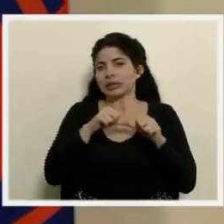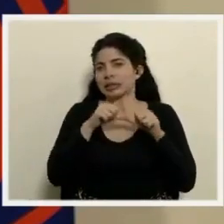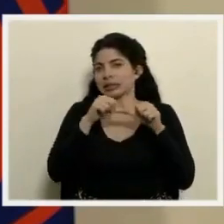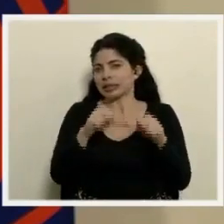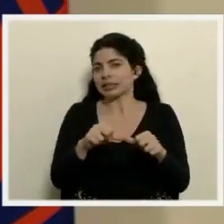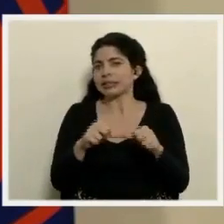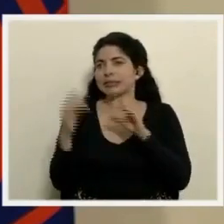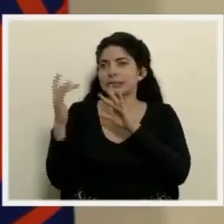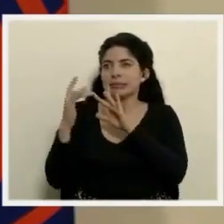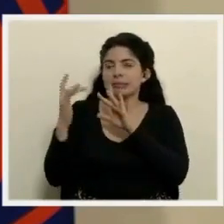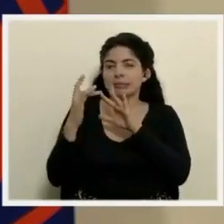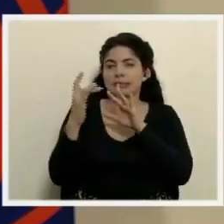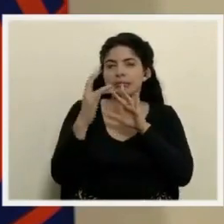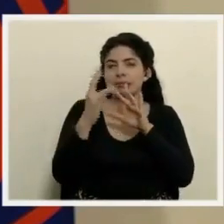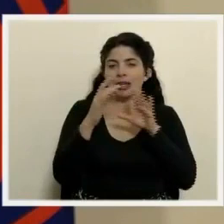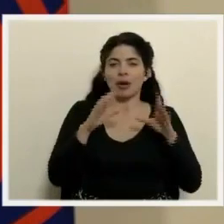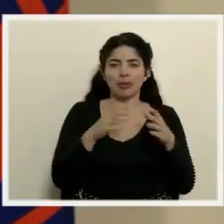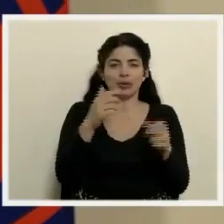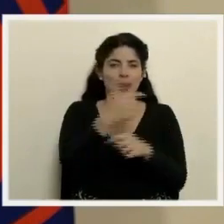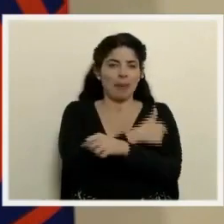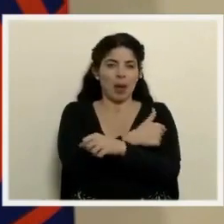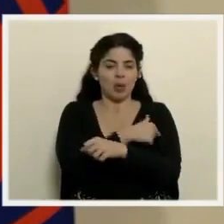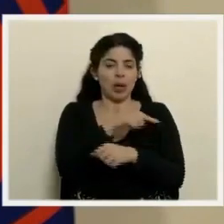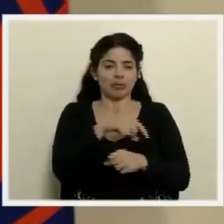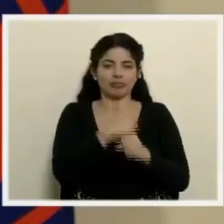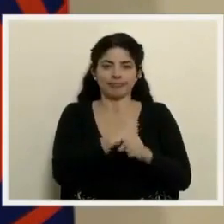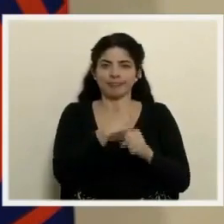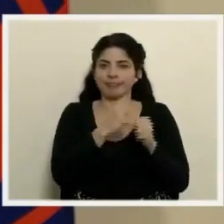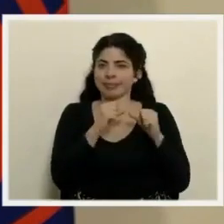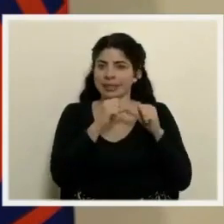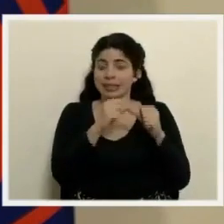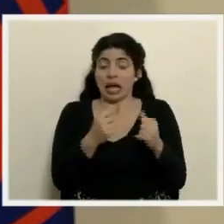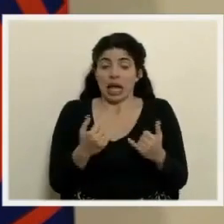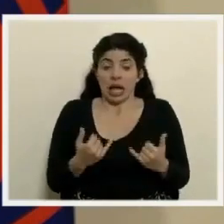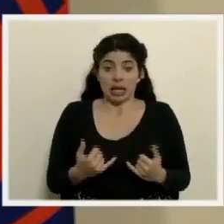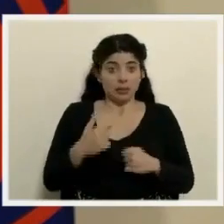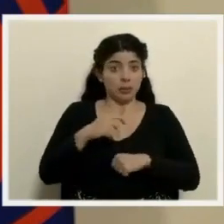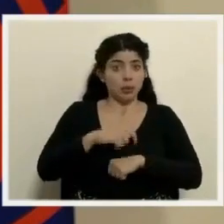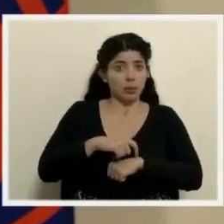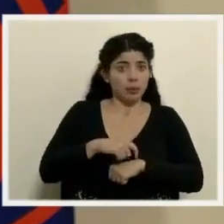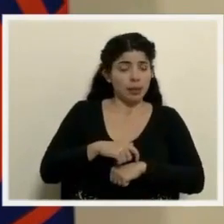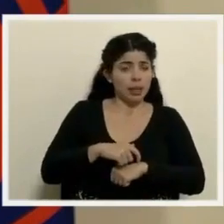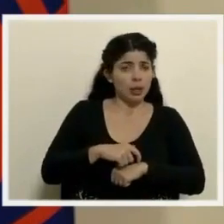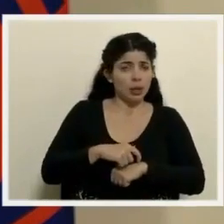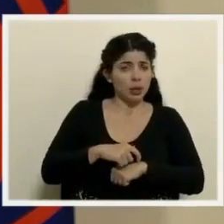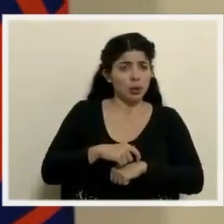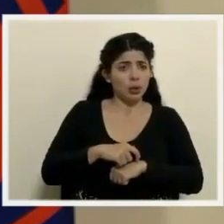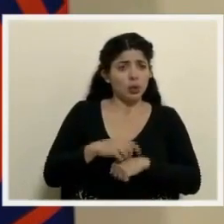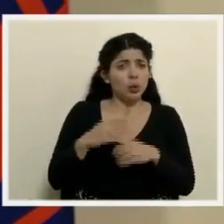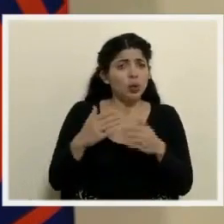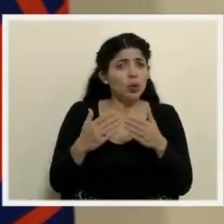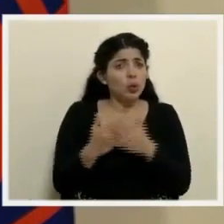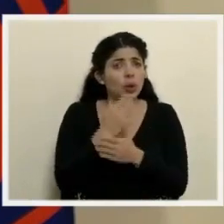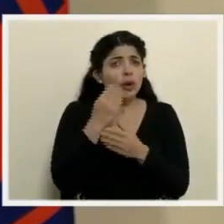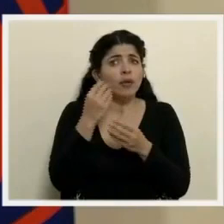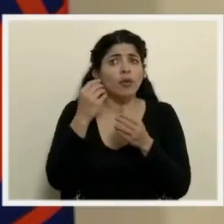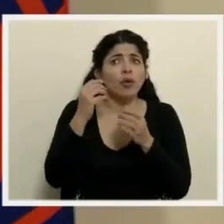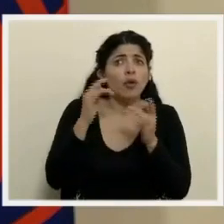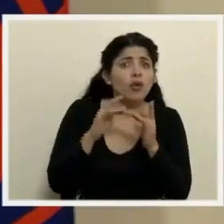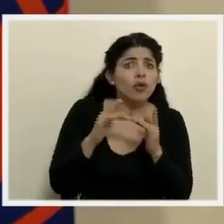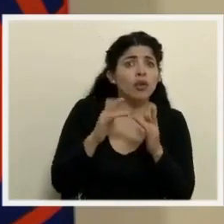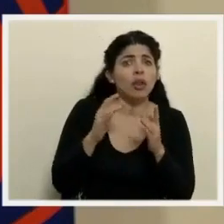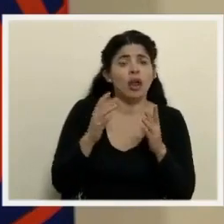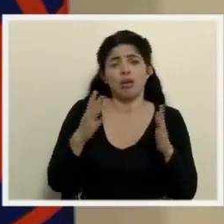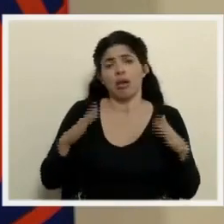vacunas desarrolla. No tenemos en este momento un nuevo mecanismo